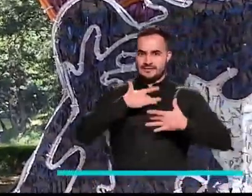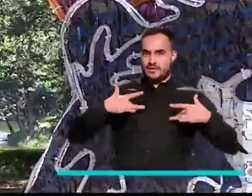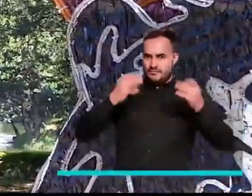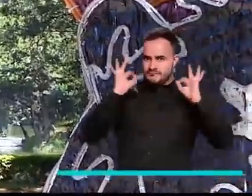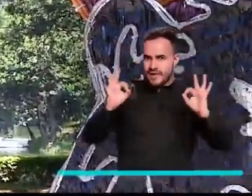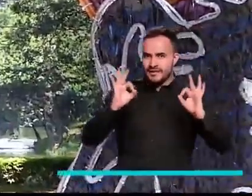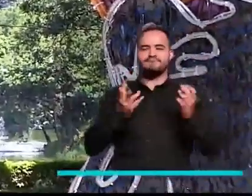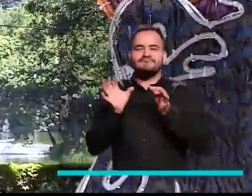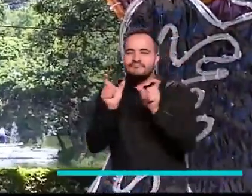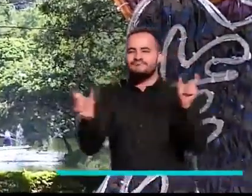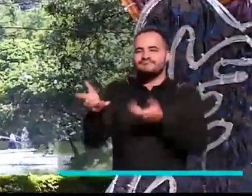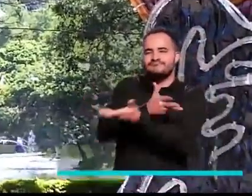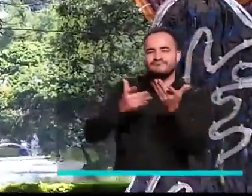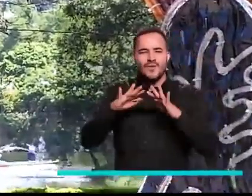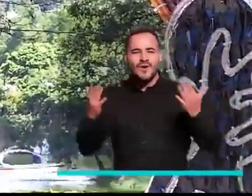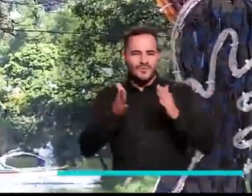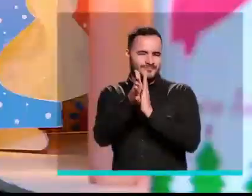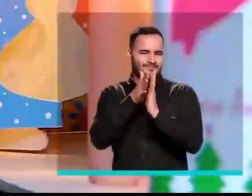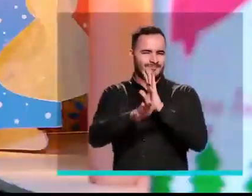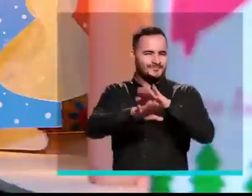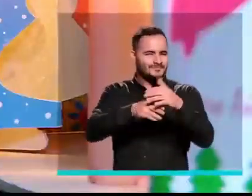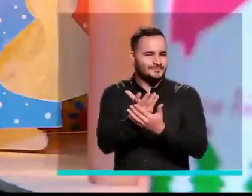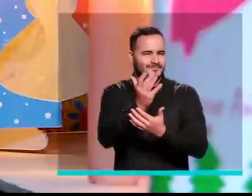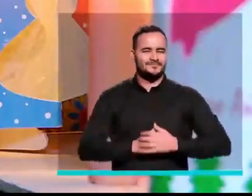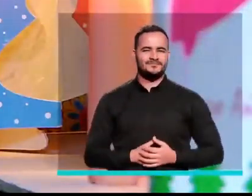nuestra salud y la de las personas con las que compartiremos.